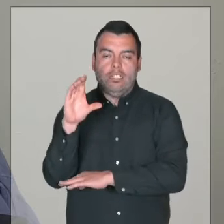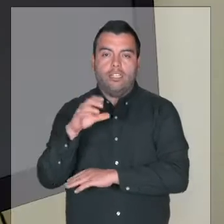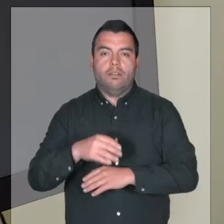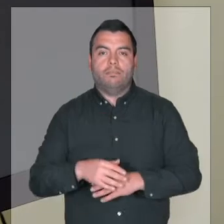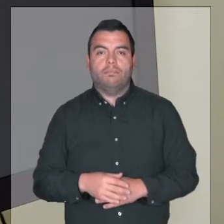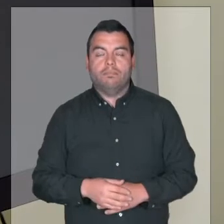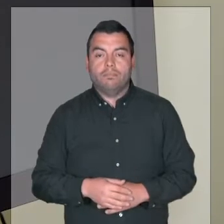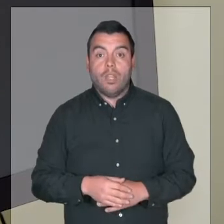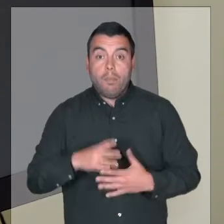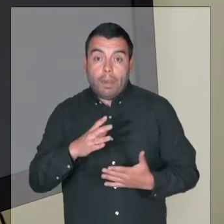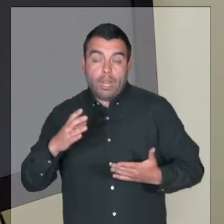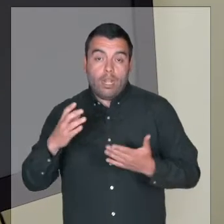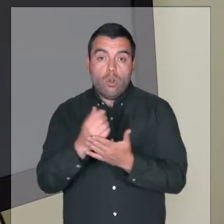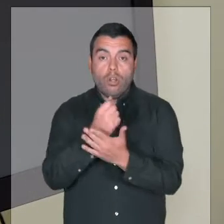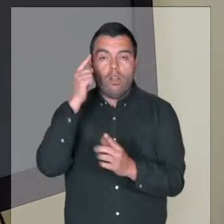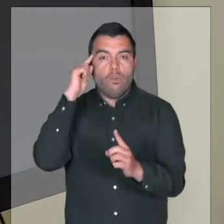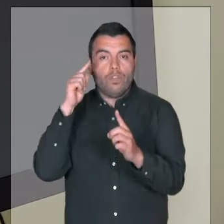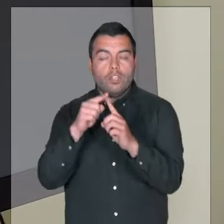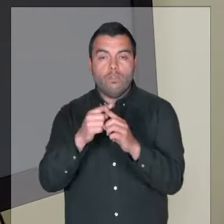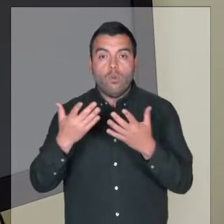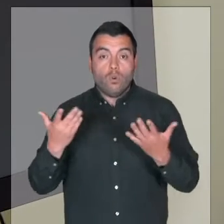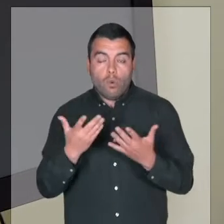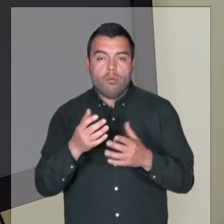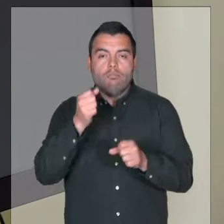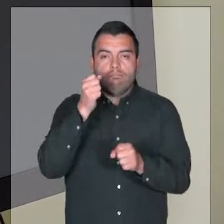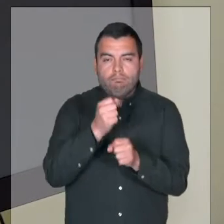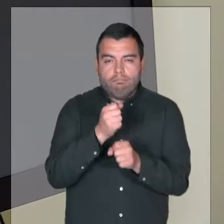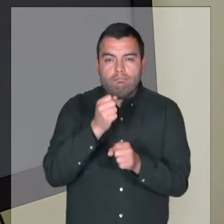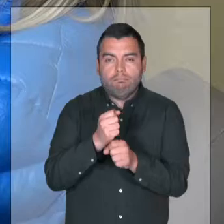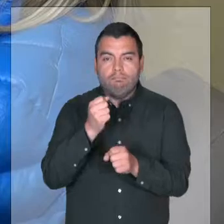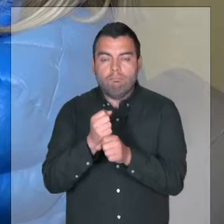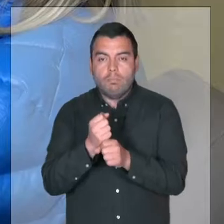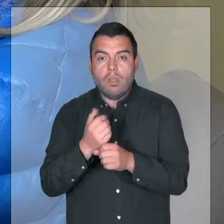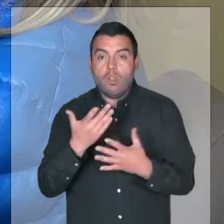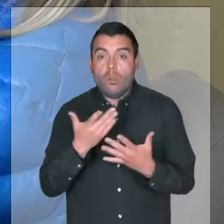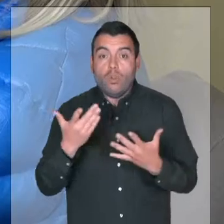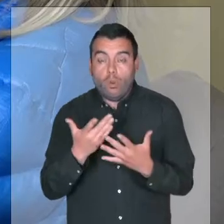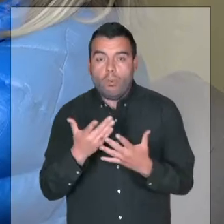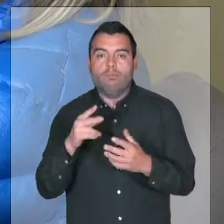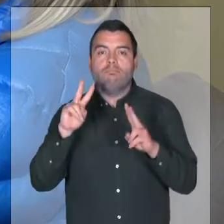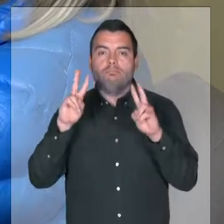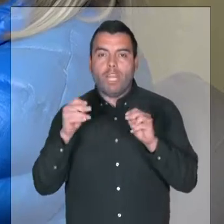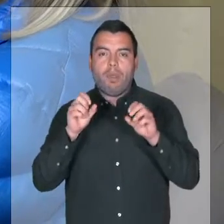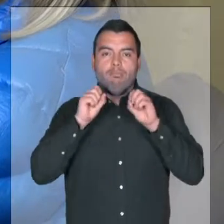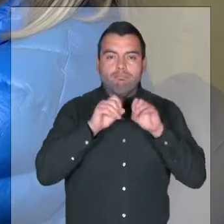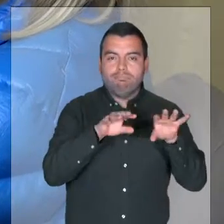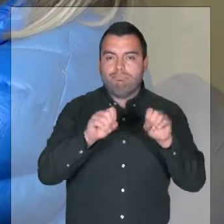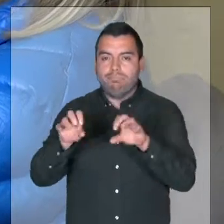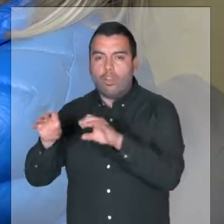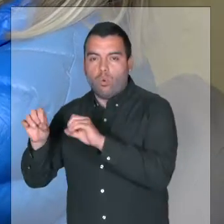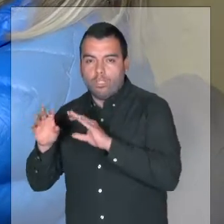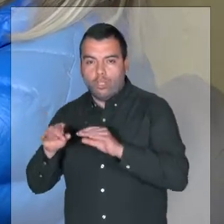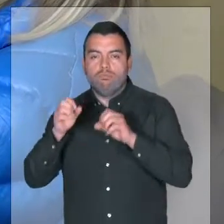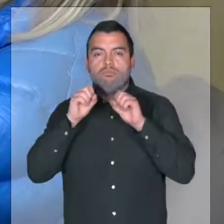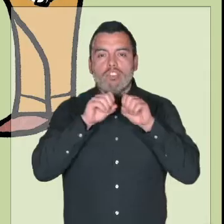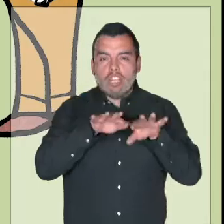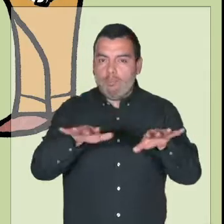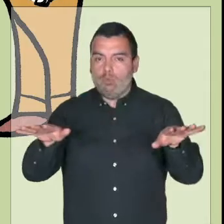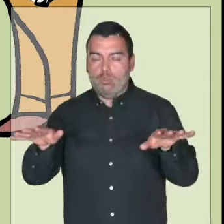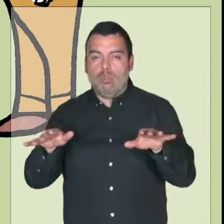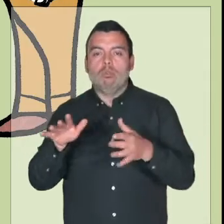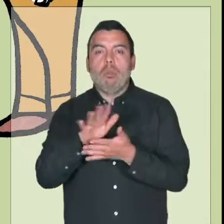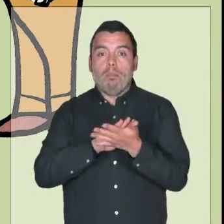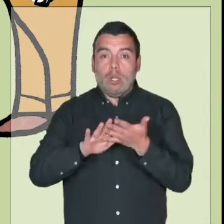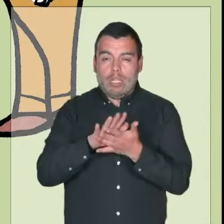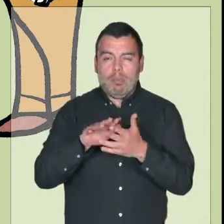Serena. Y para lograr este objetivo trabajamos en estas dos líneas, básicamente en temas de difusión y educación. En la